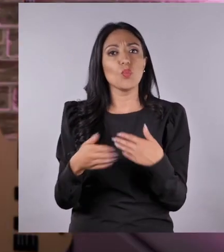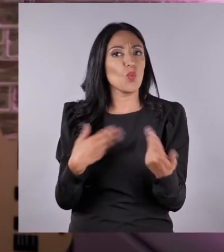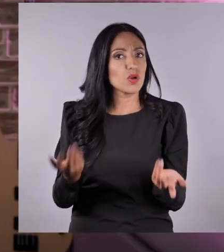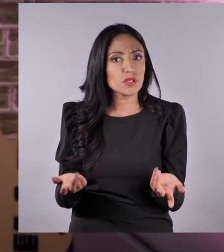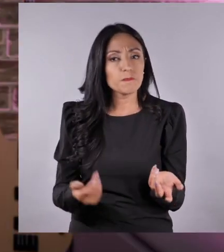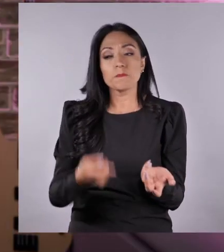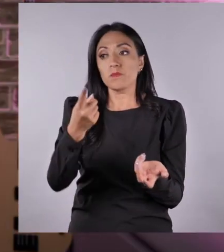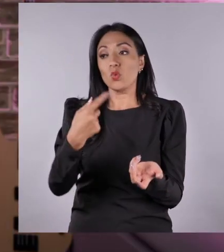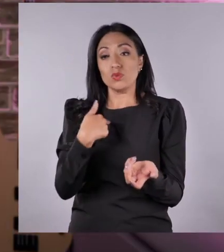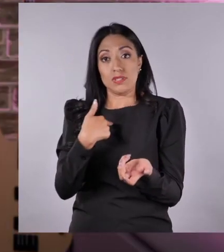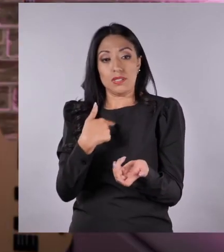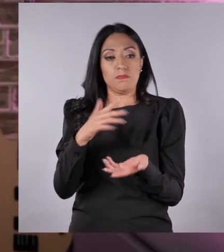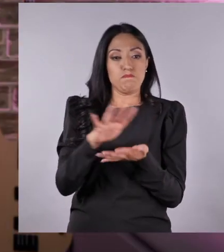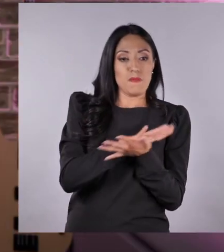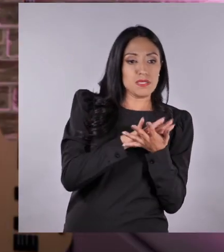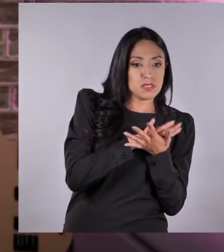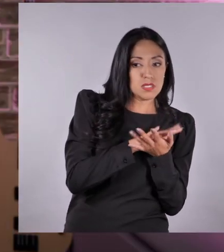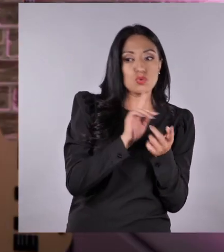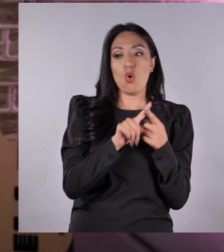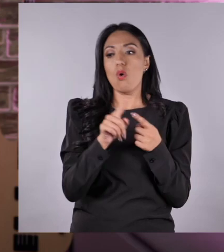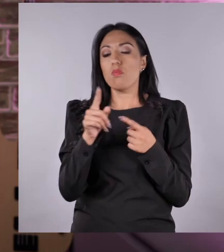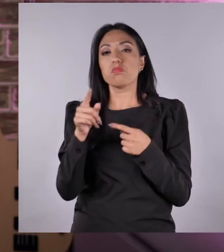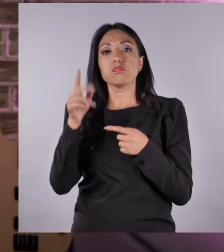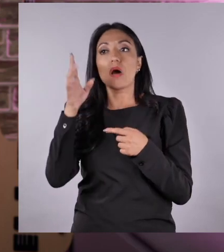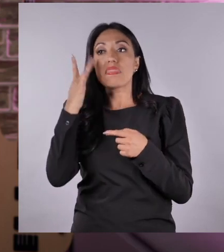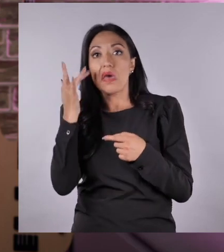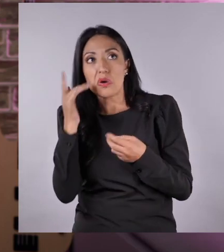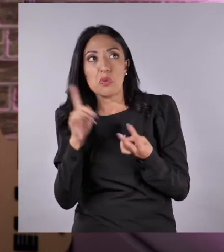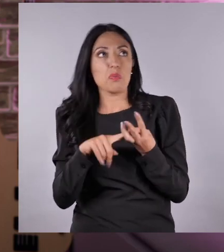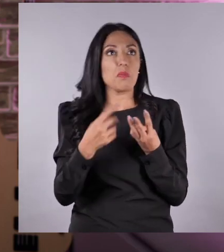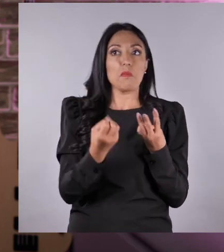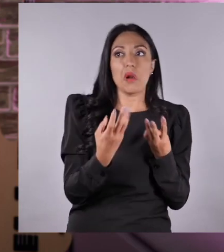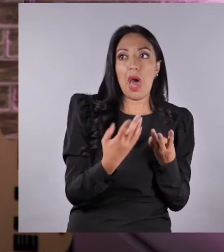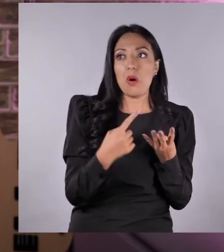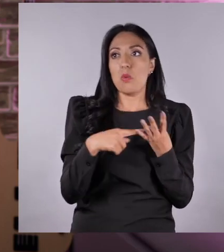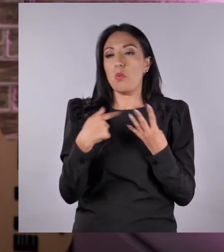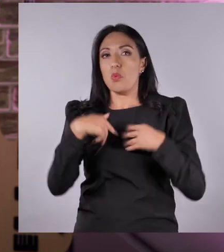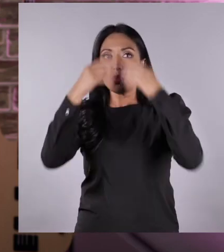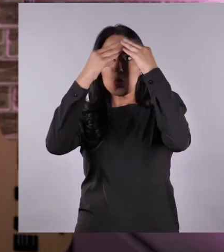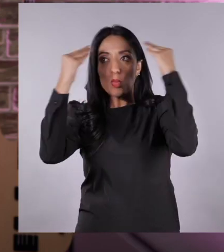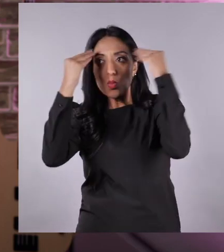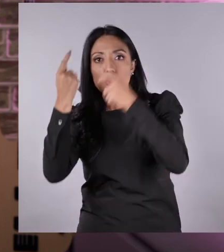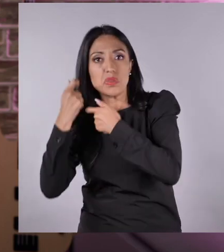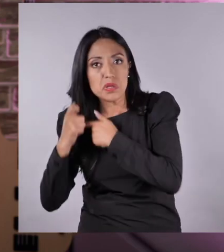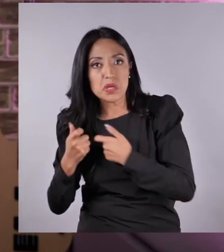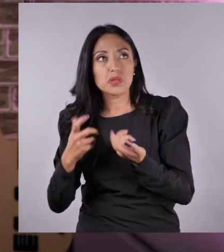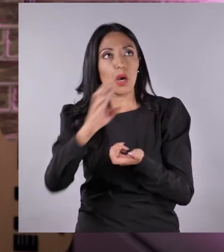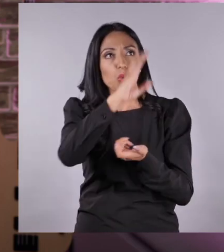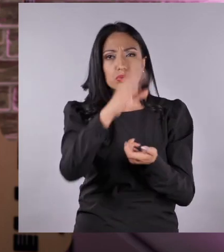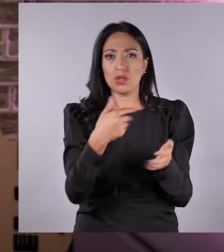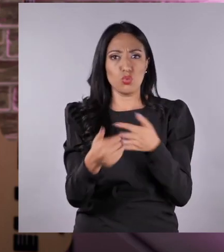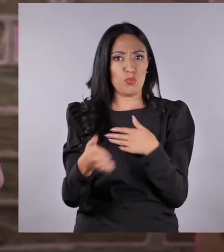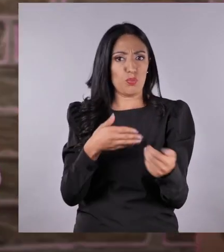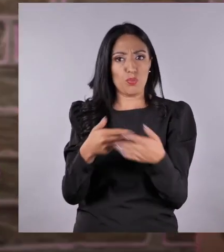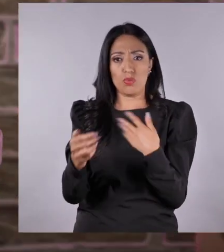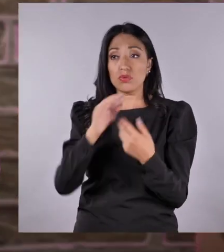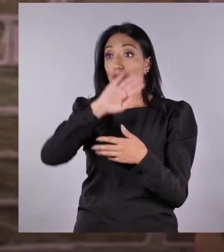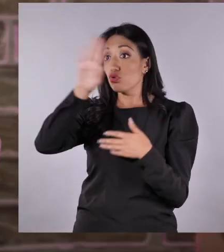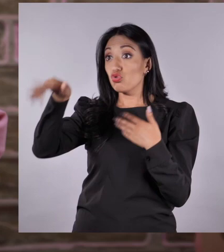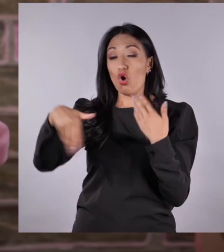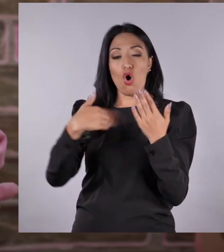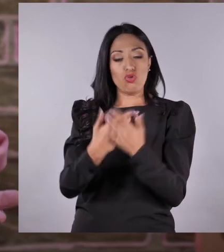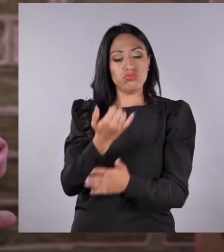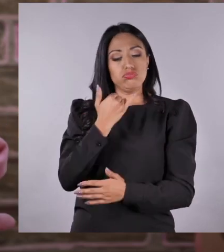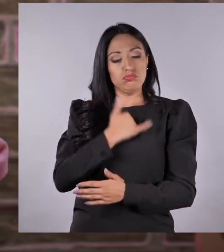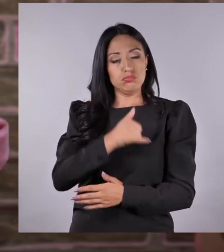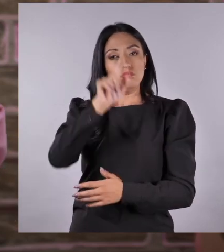No importa si te identificas como mestizo, afroecuatoriano, blanco, indígena o montuvio. Todos y